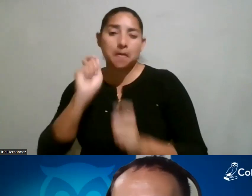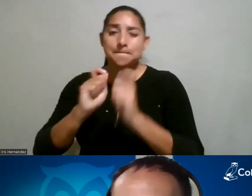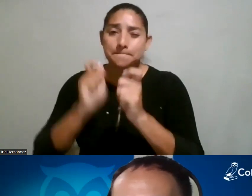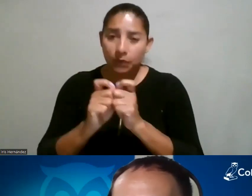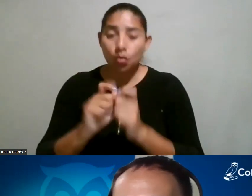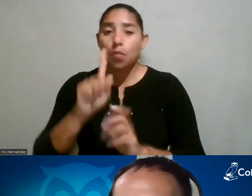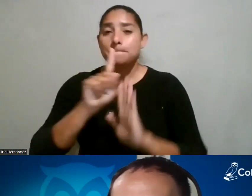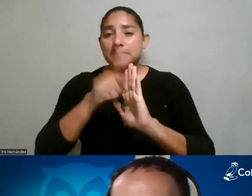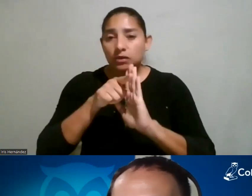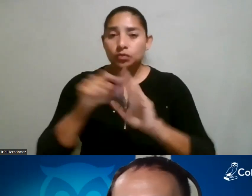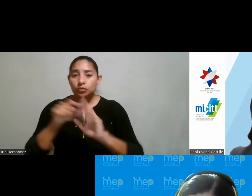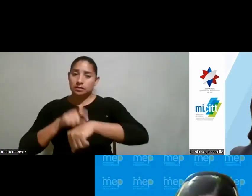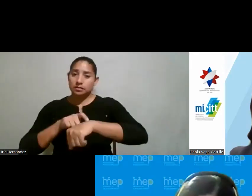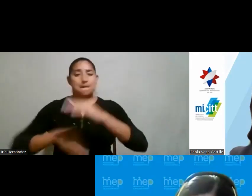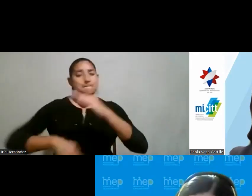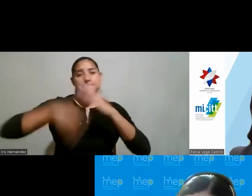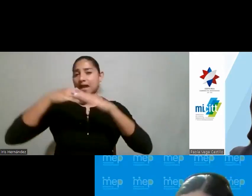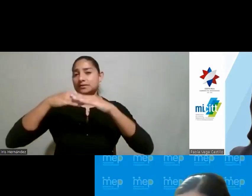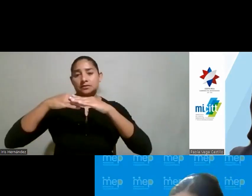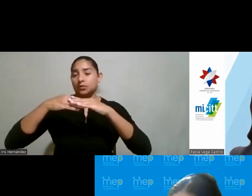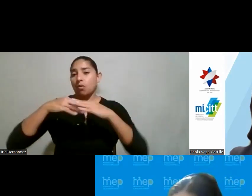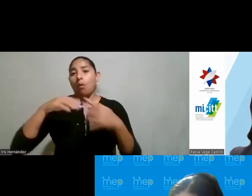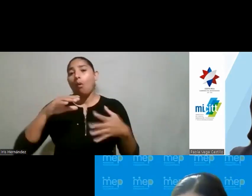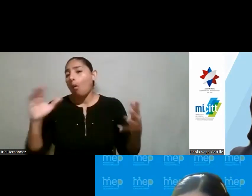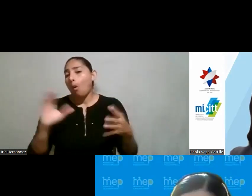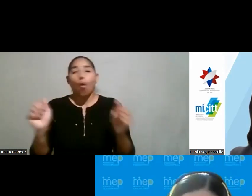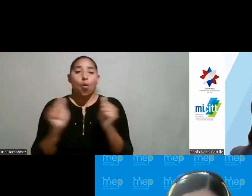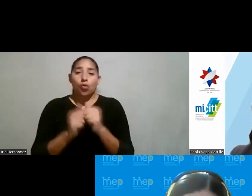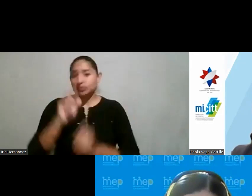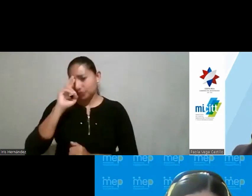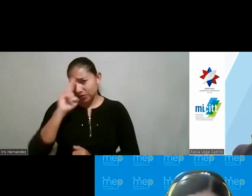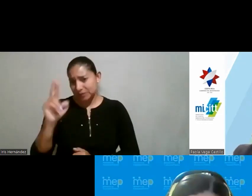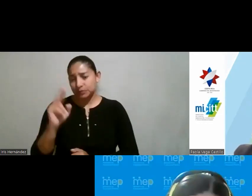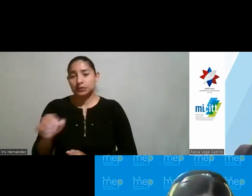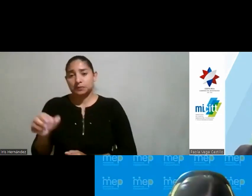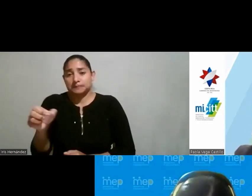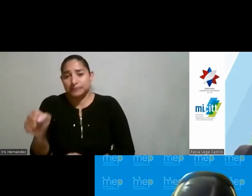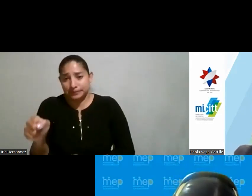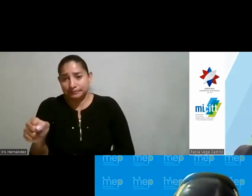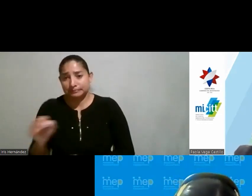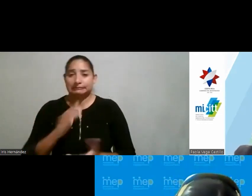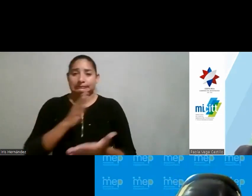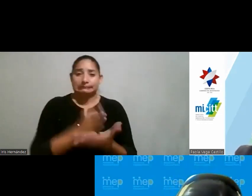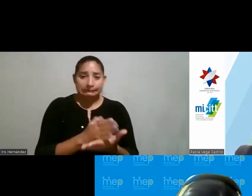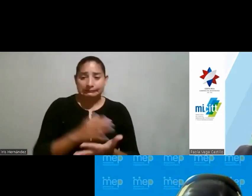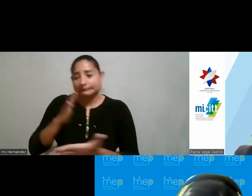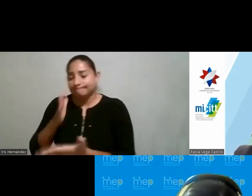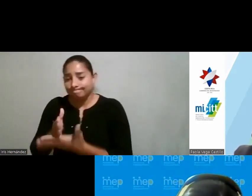ojalá un minuto de tiempo máximo, si no, con todo el respeto tendré que irles interrumpiendo para